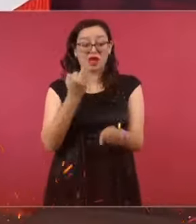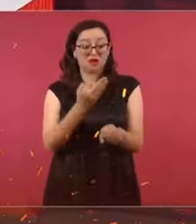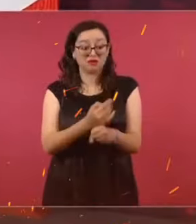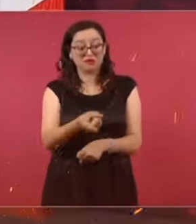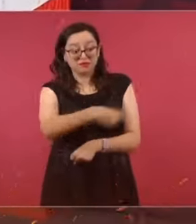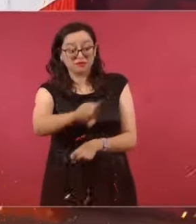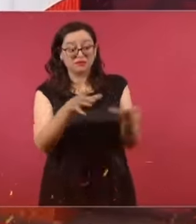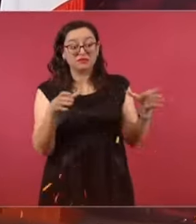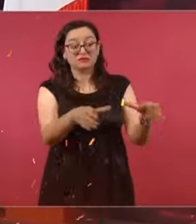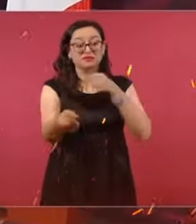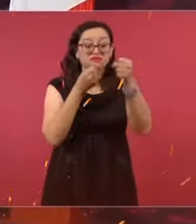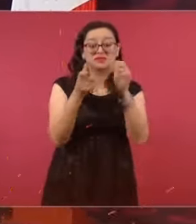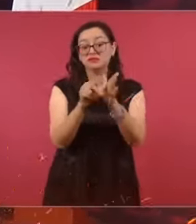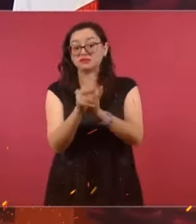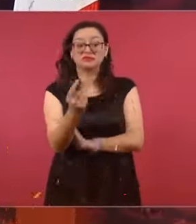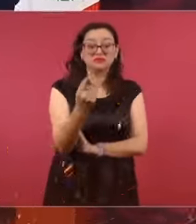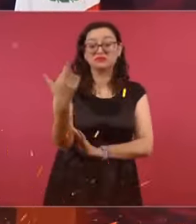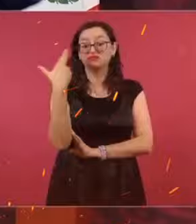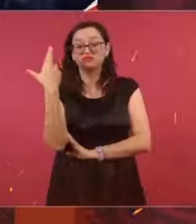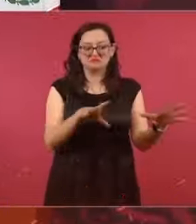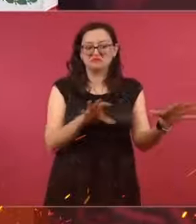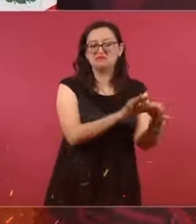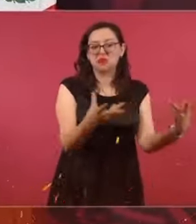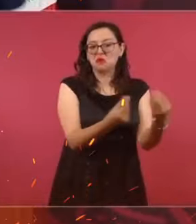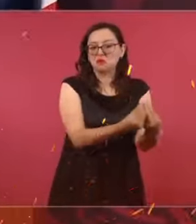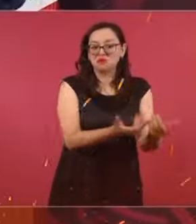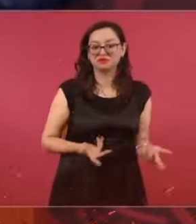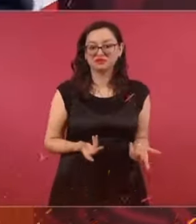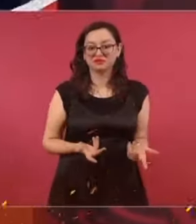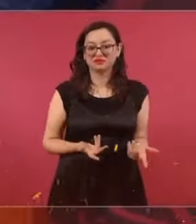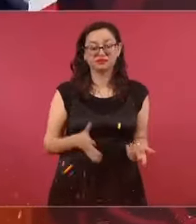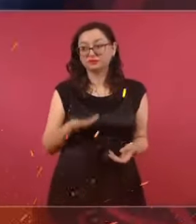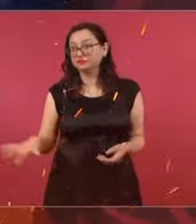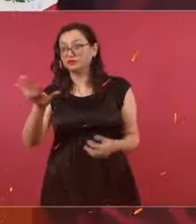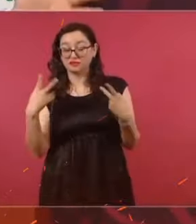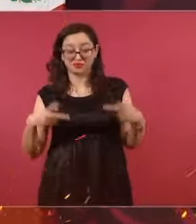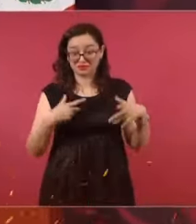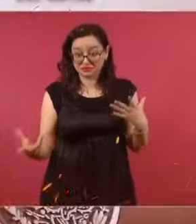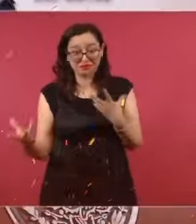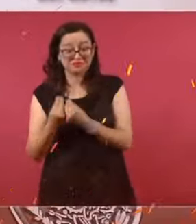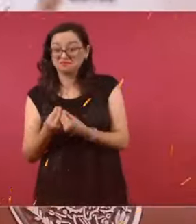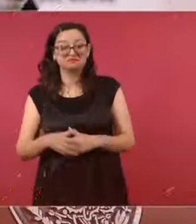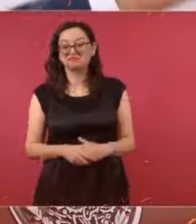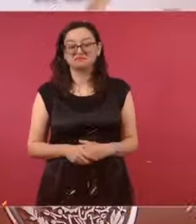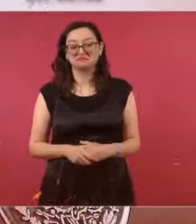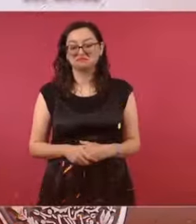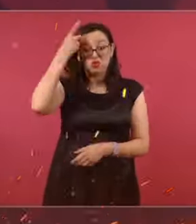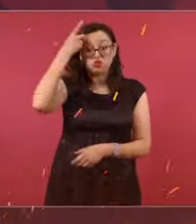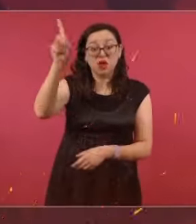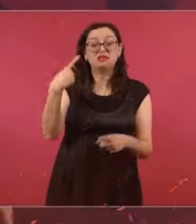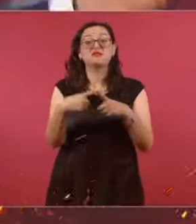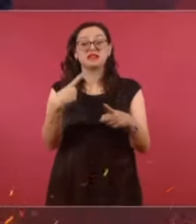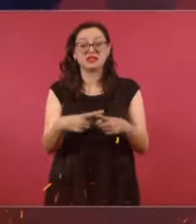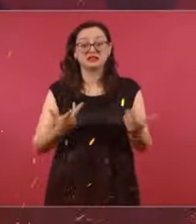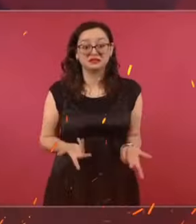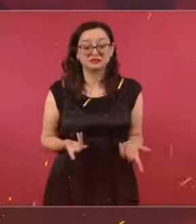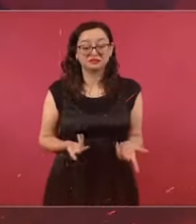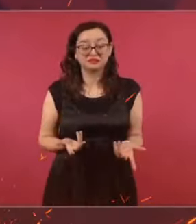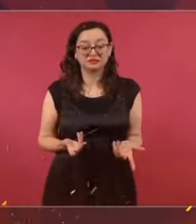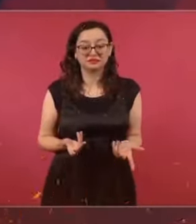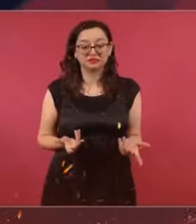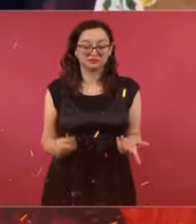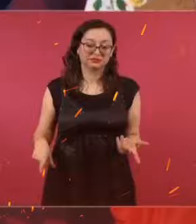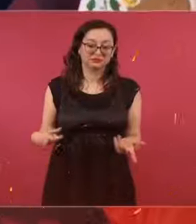potentados. Los medios más influyentes no están en manos de comunicadores, periodistas. Están en manos